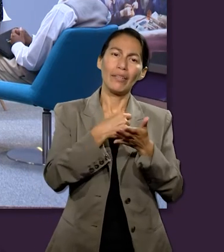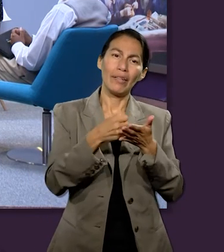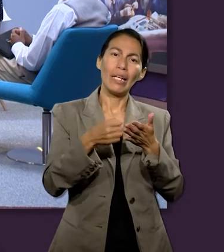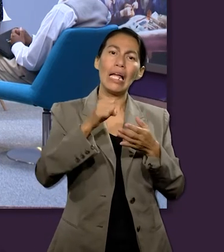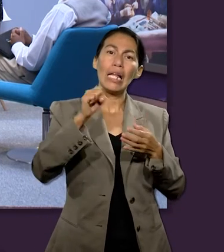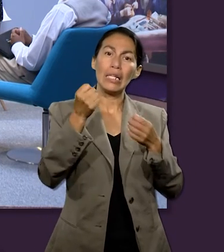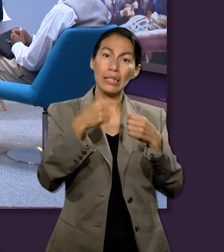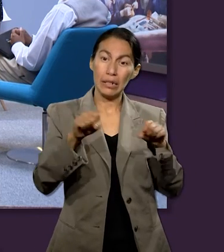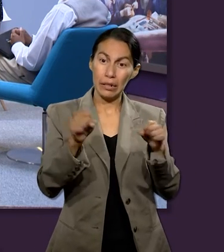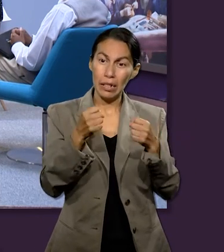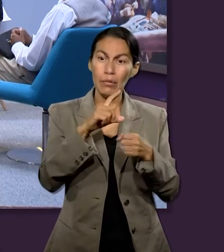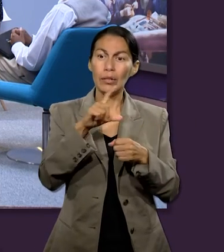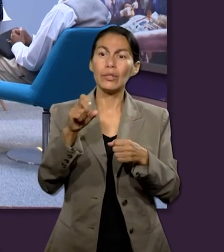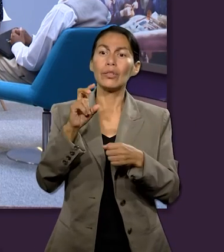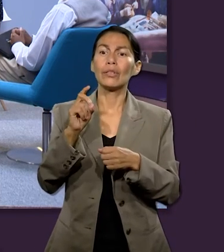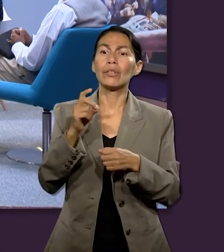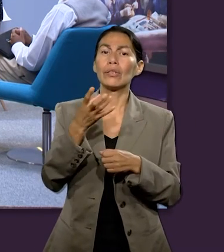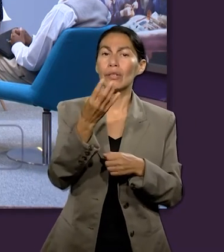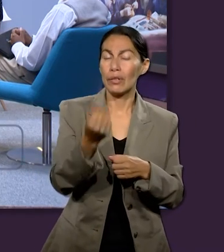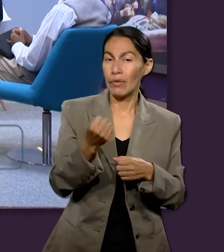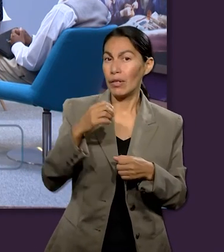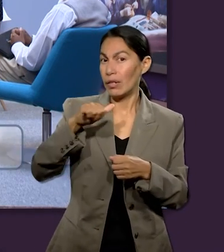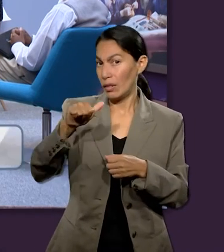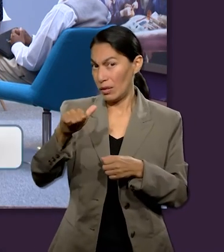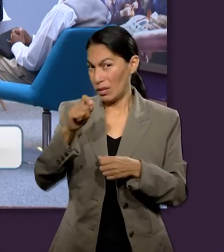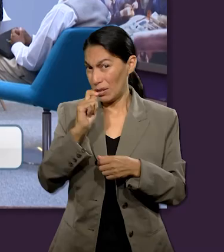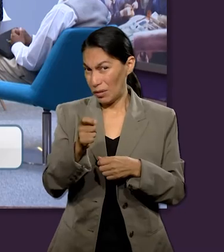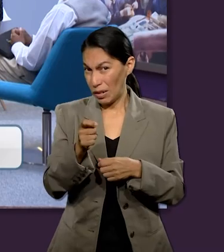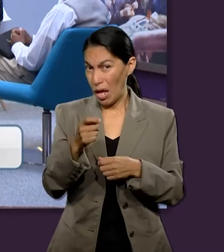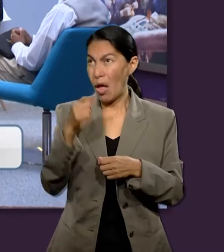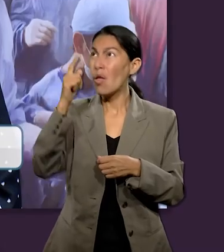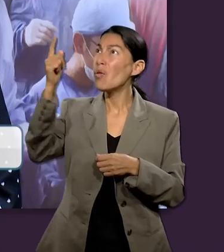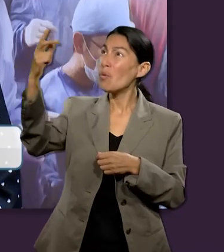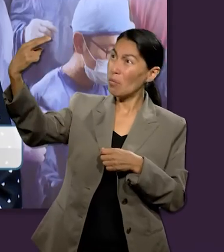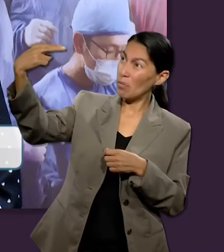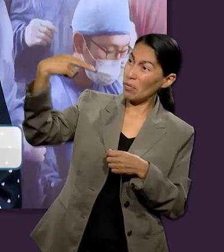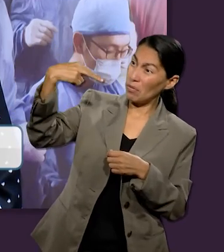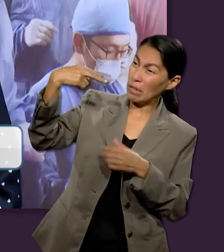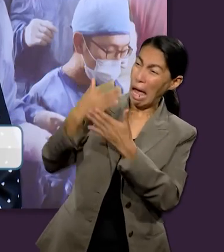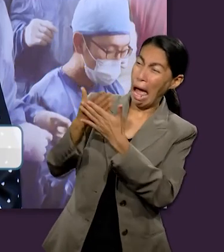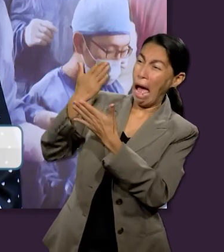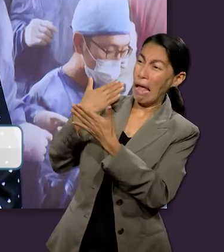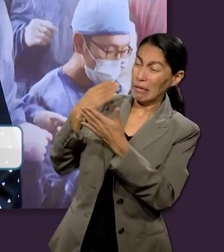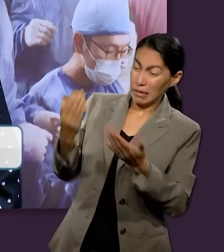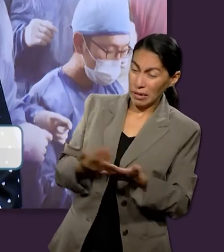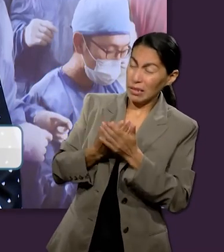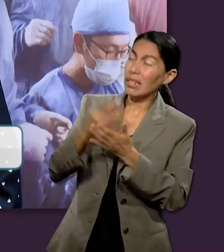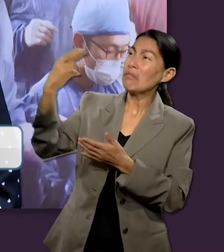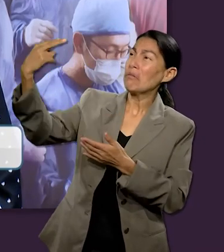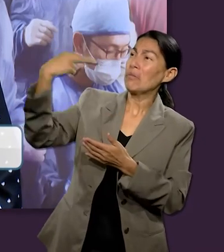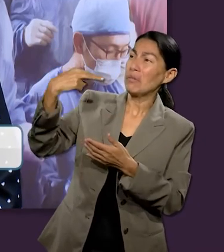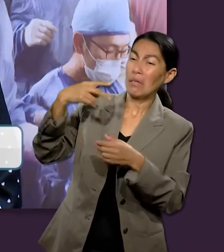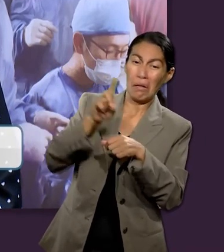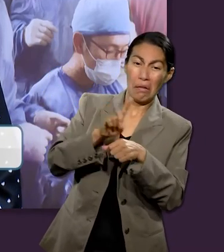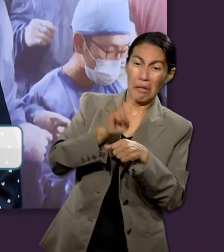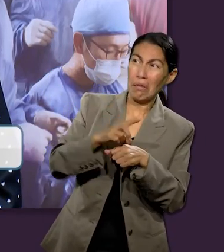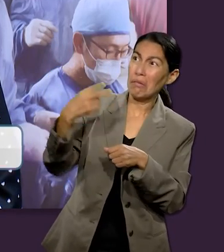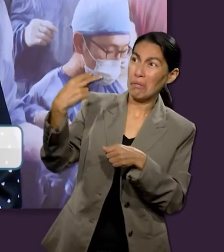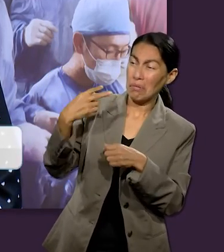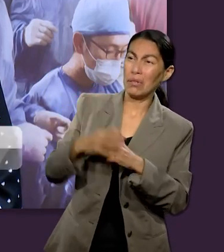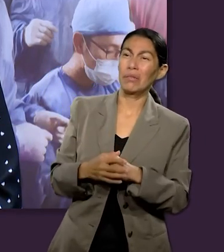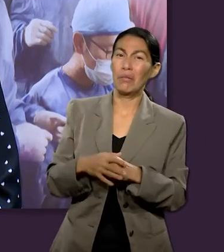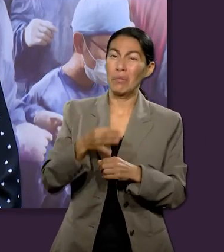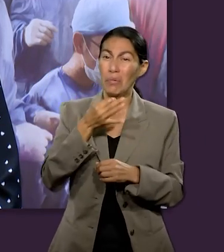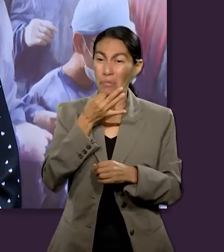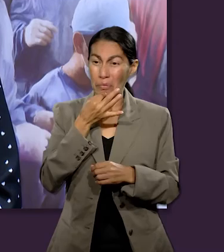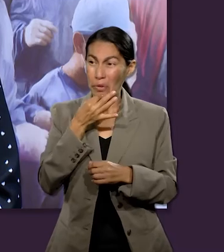con el salmo 139 16 que dice me viste antes de que naciera cada día de mi vida estaba registrado en